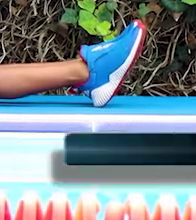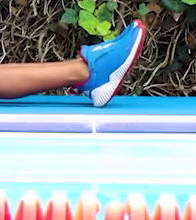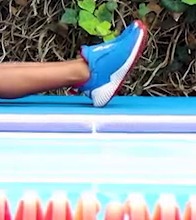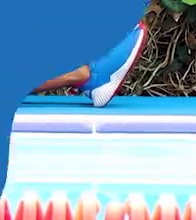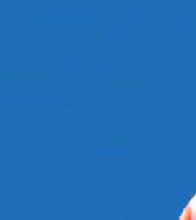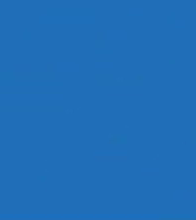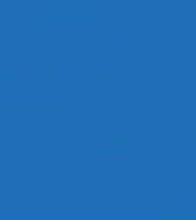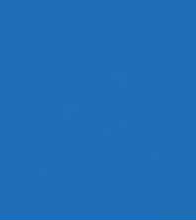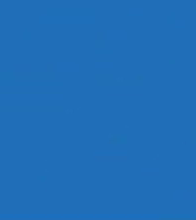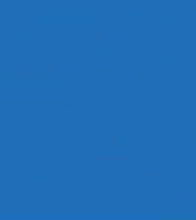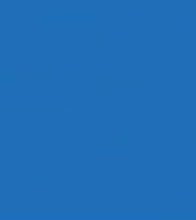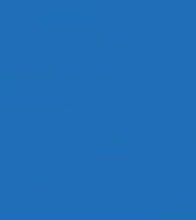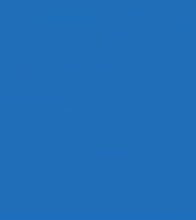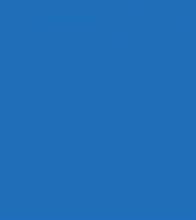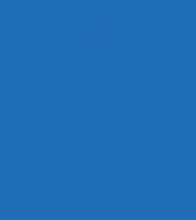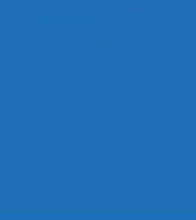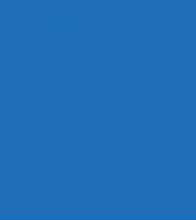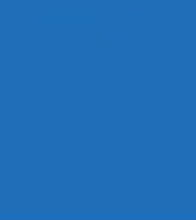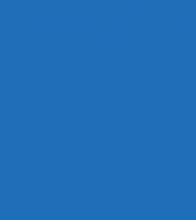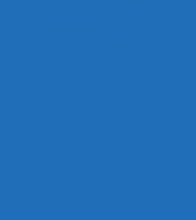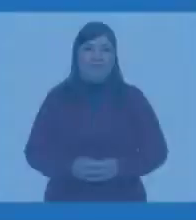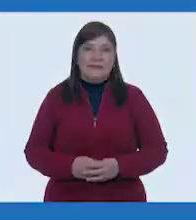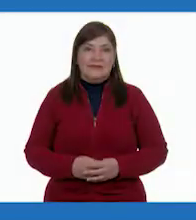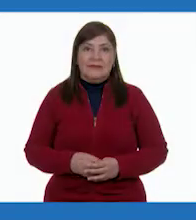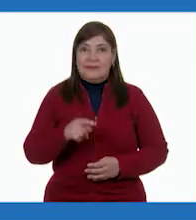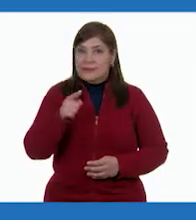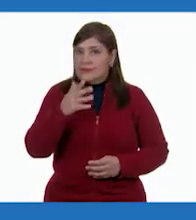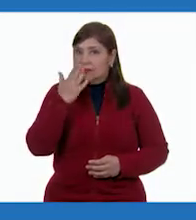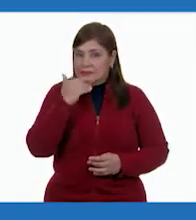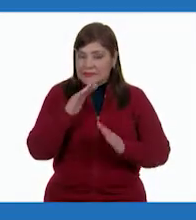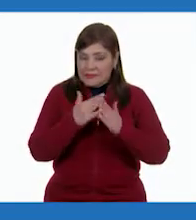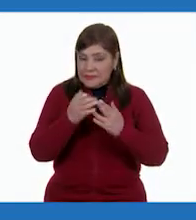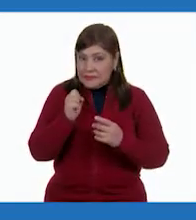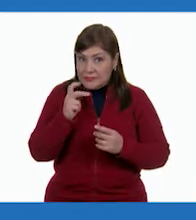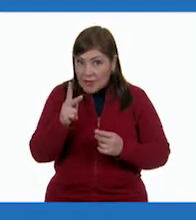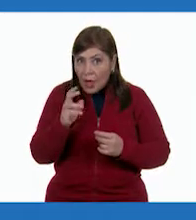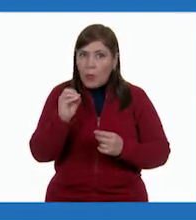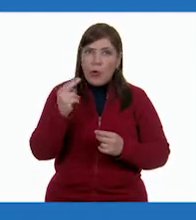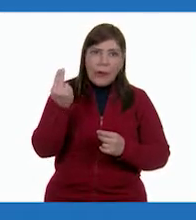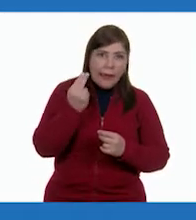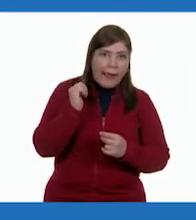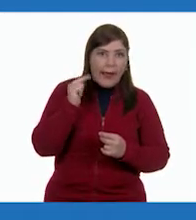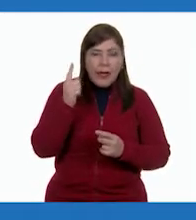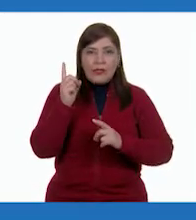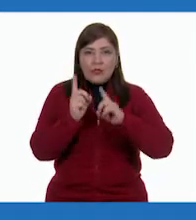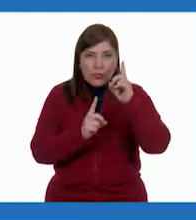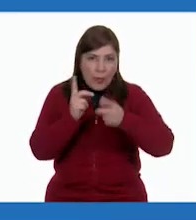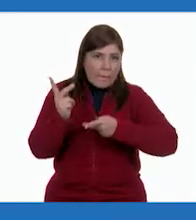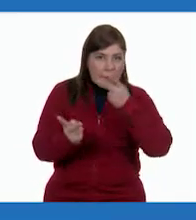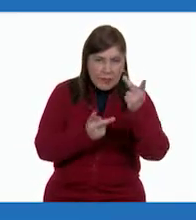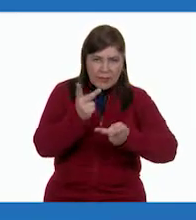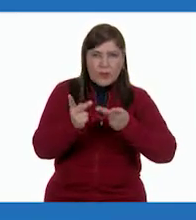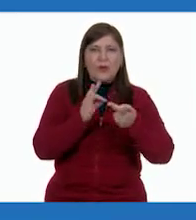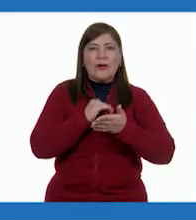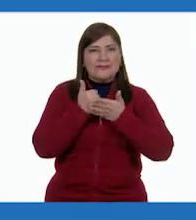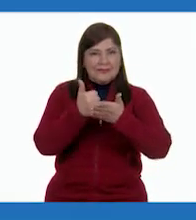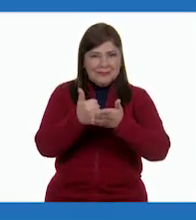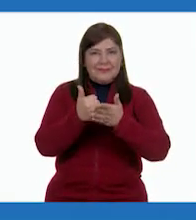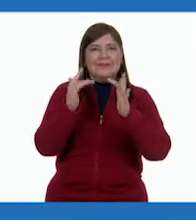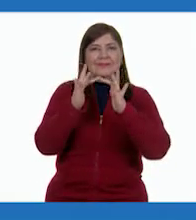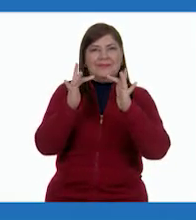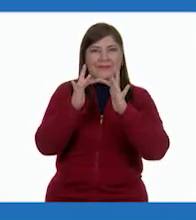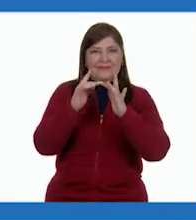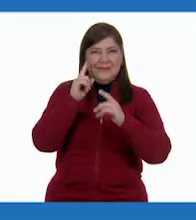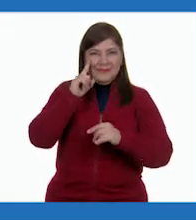Exhala. Si no tienes los libros de texto o necesitas ayuda para resolver tus dudas, contáctanos.